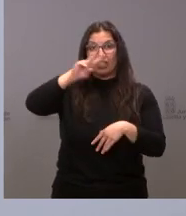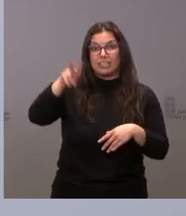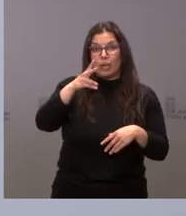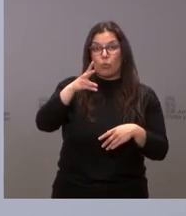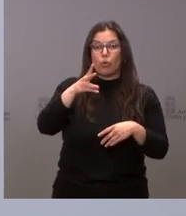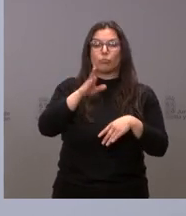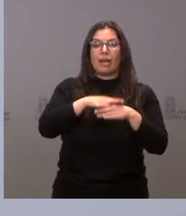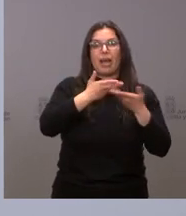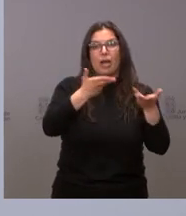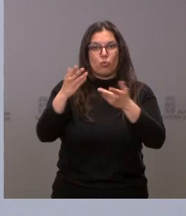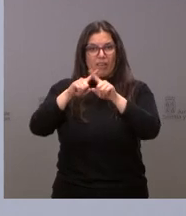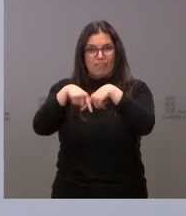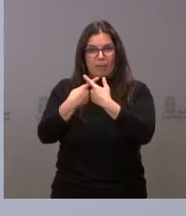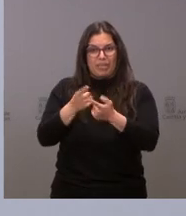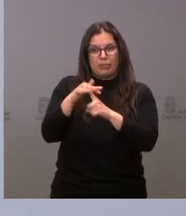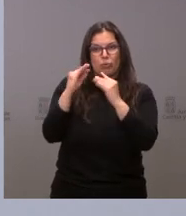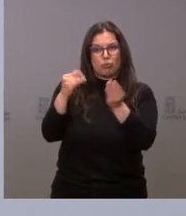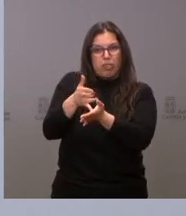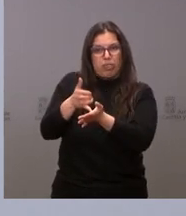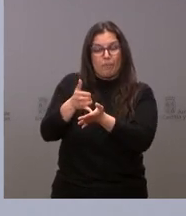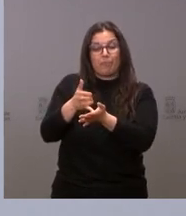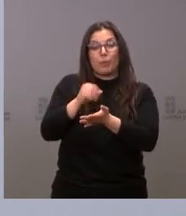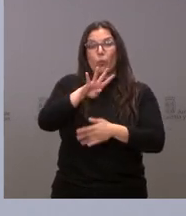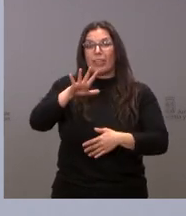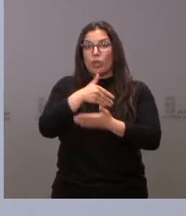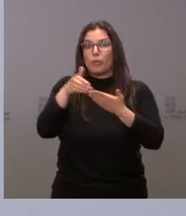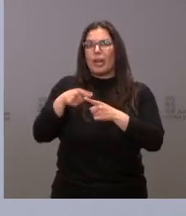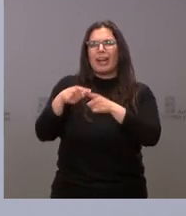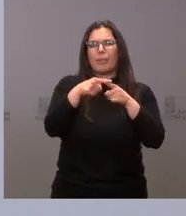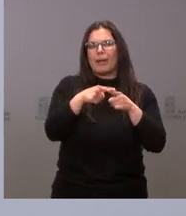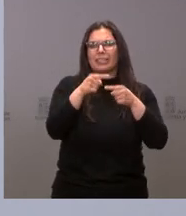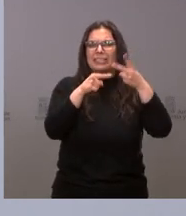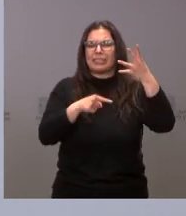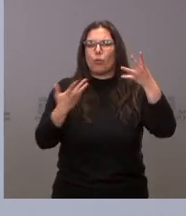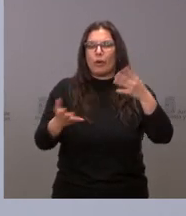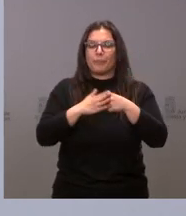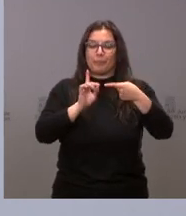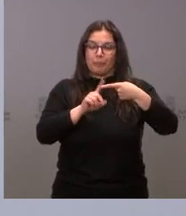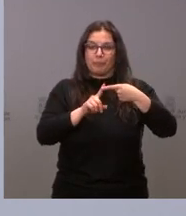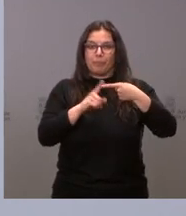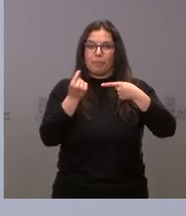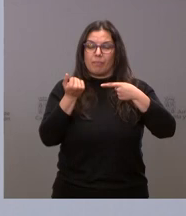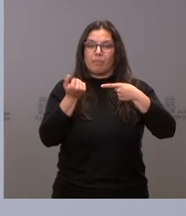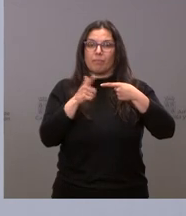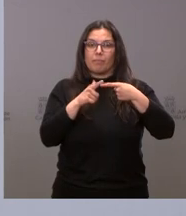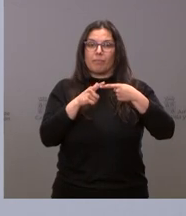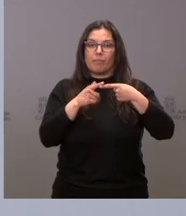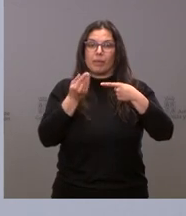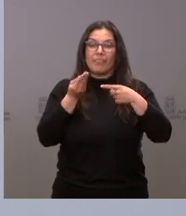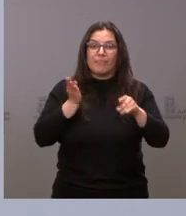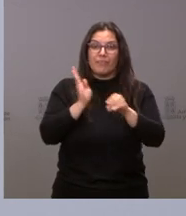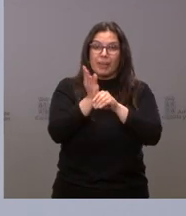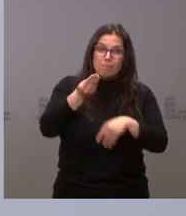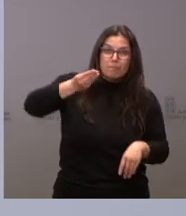euros. Se van a repartir estos 45 millones de la siguiente manera. Vamos a incrementar una financiación